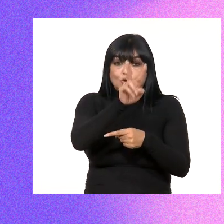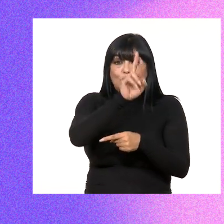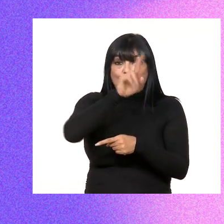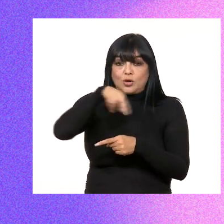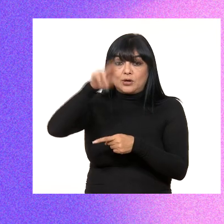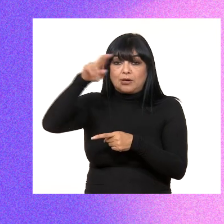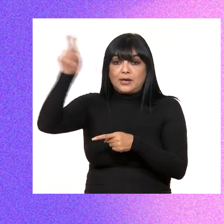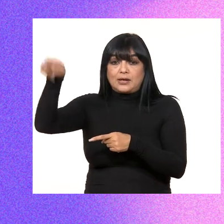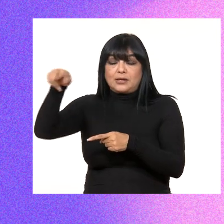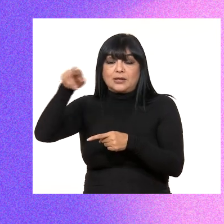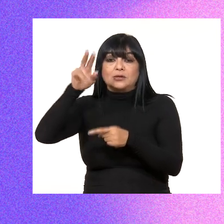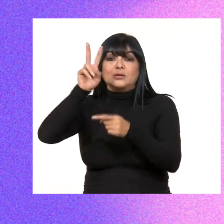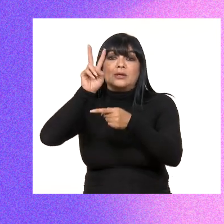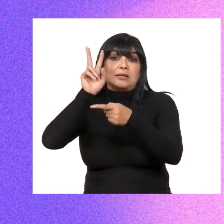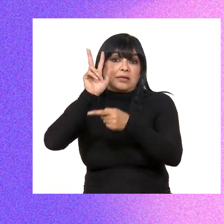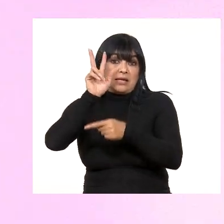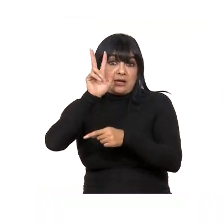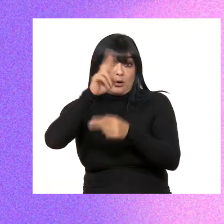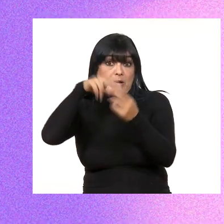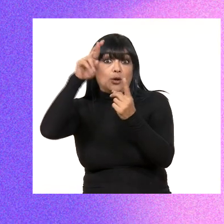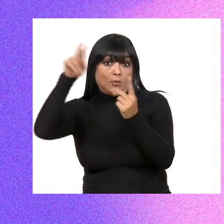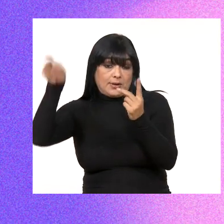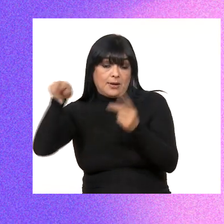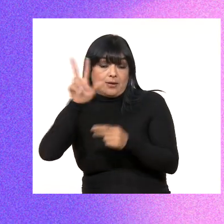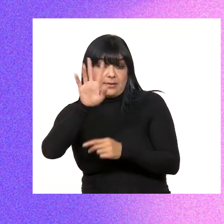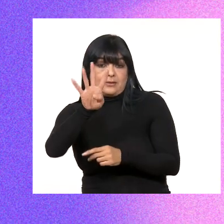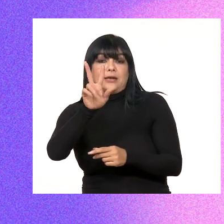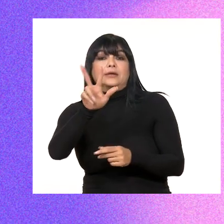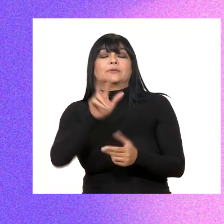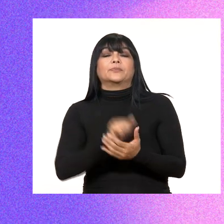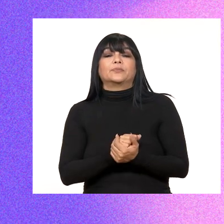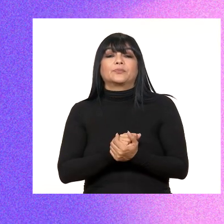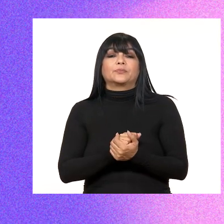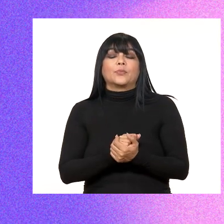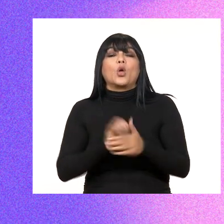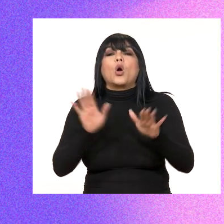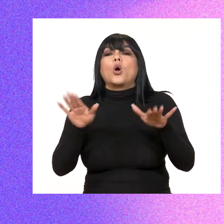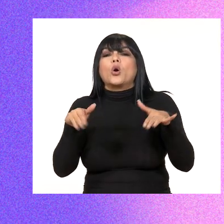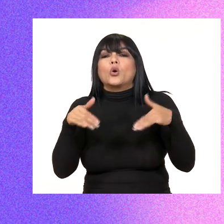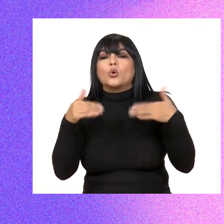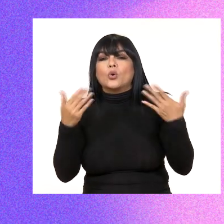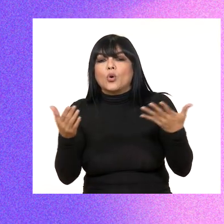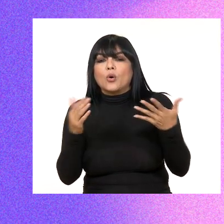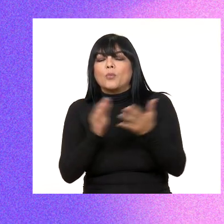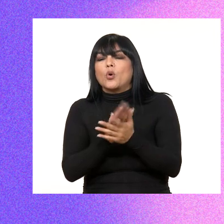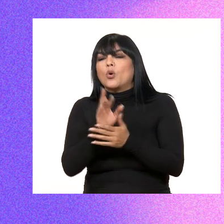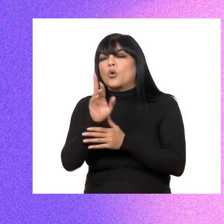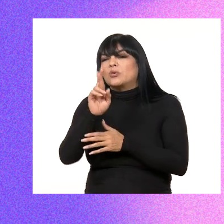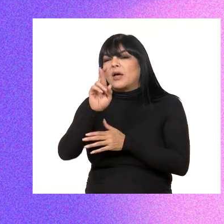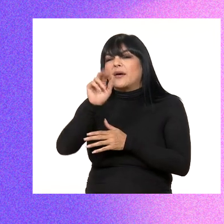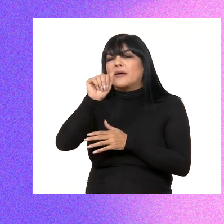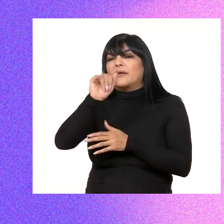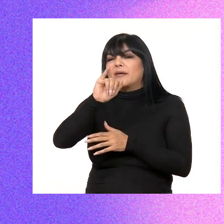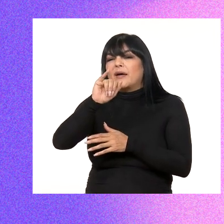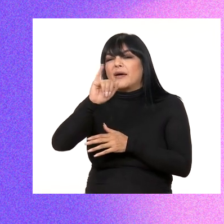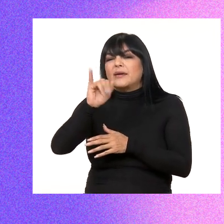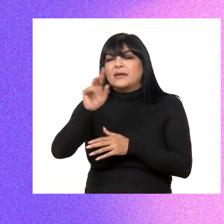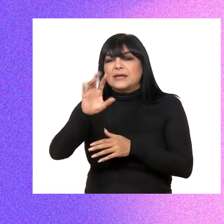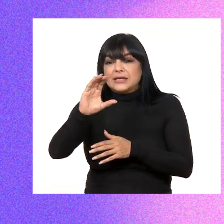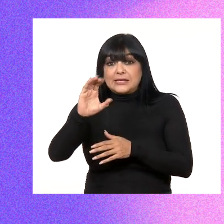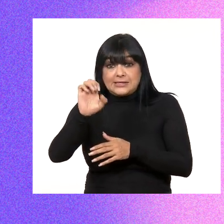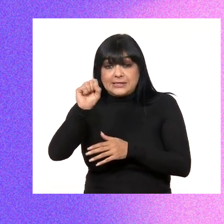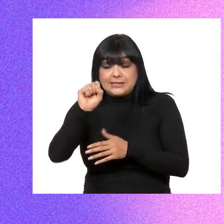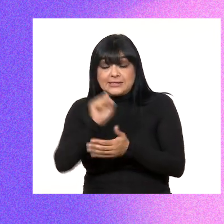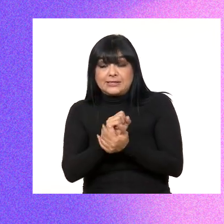2 raíz cuadrada de 3. Ahora veamos, ¿cómo racionalizar una raíz? Esto significa